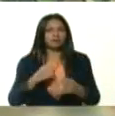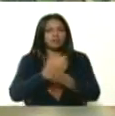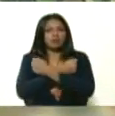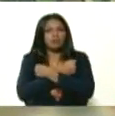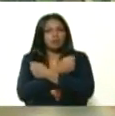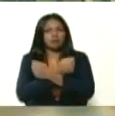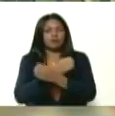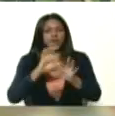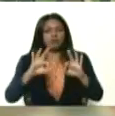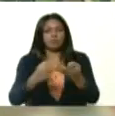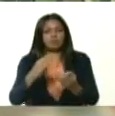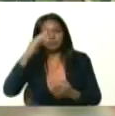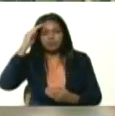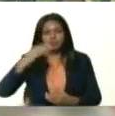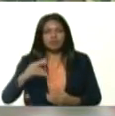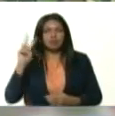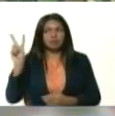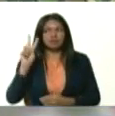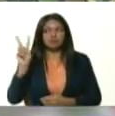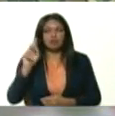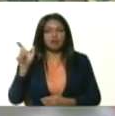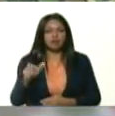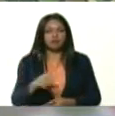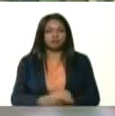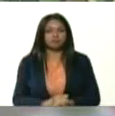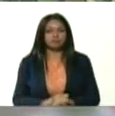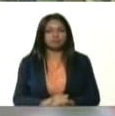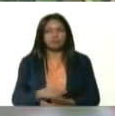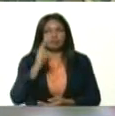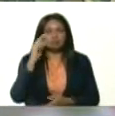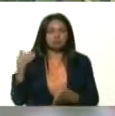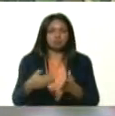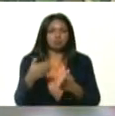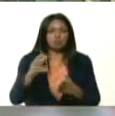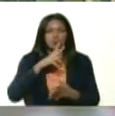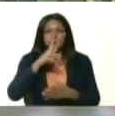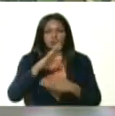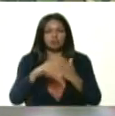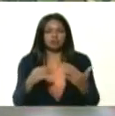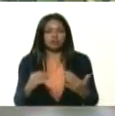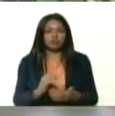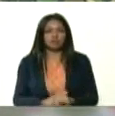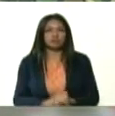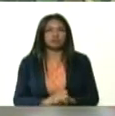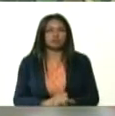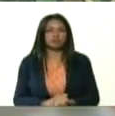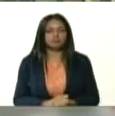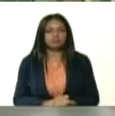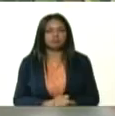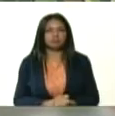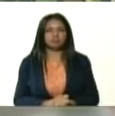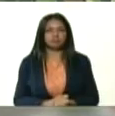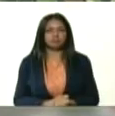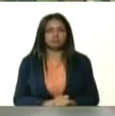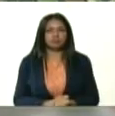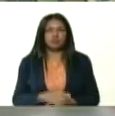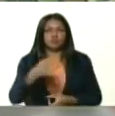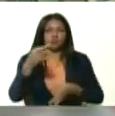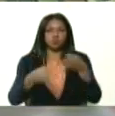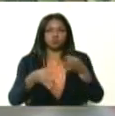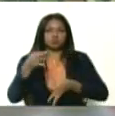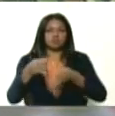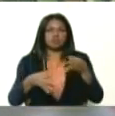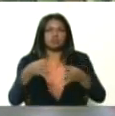solidario a la familia militar venezolana. Víctima de este ataque terrorista de mafia. Justicia.